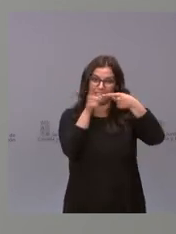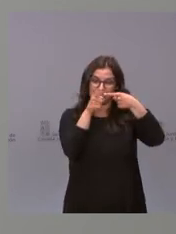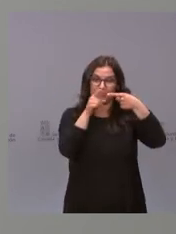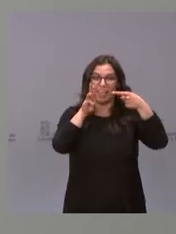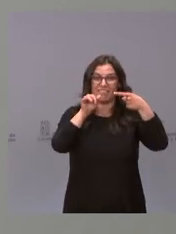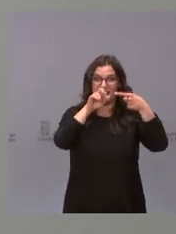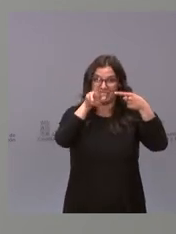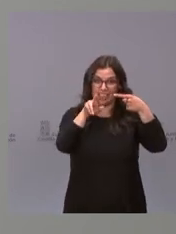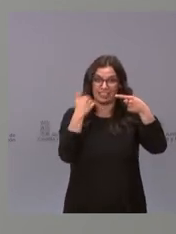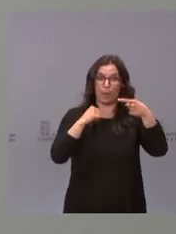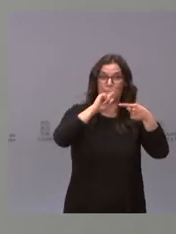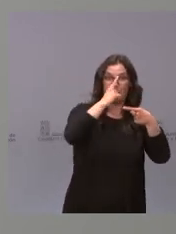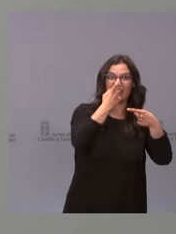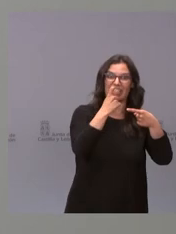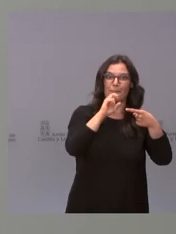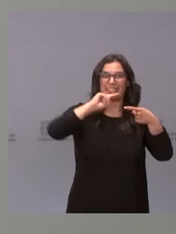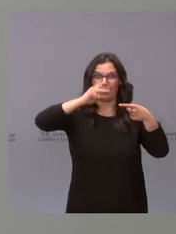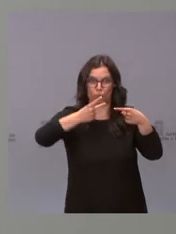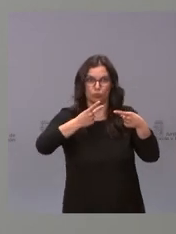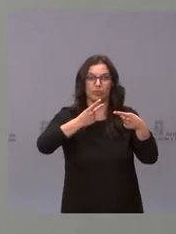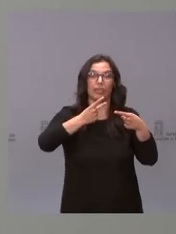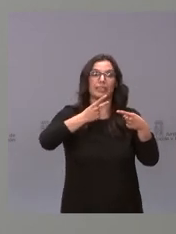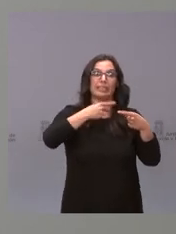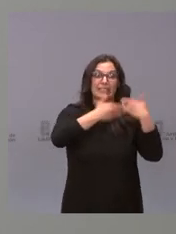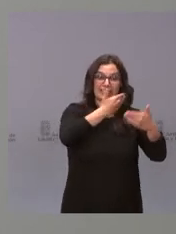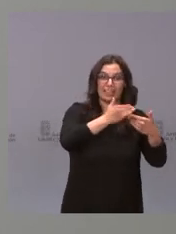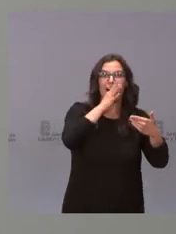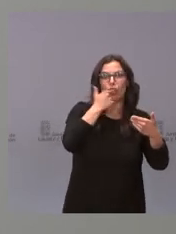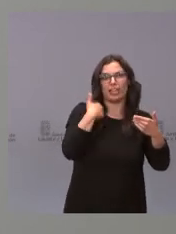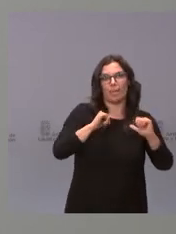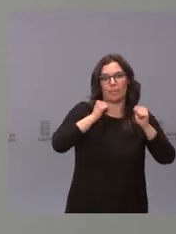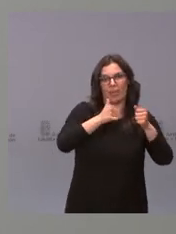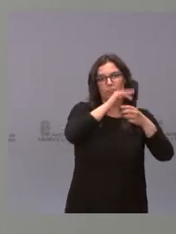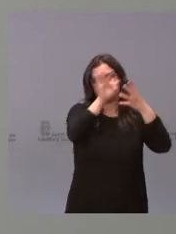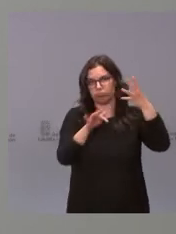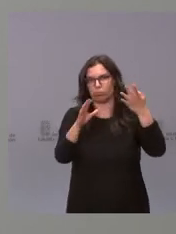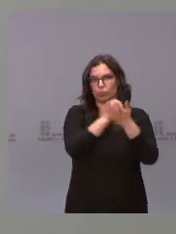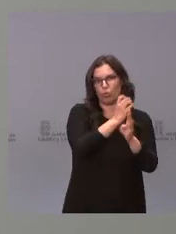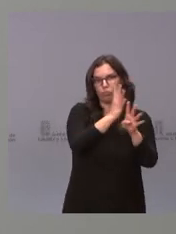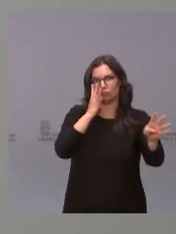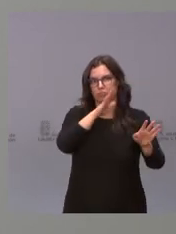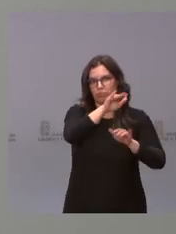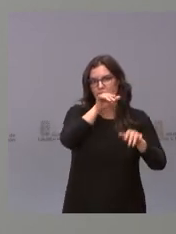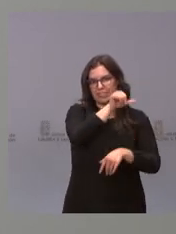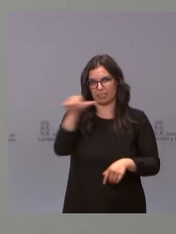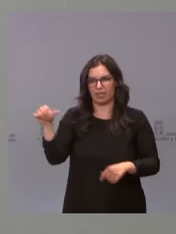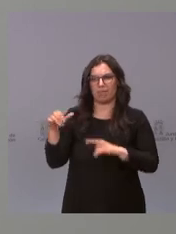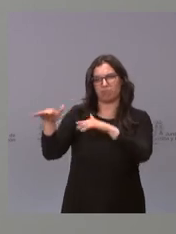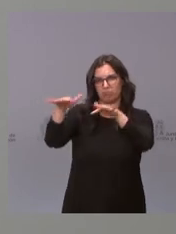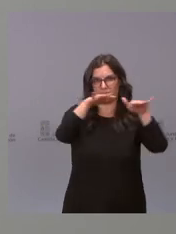y en principio yo creo que a partir de ahora esto se va a homogenizar con toda seguridad en esta en esta semana